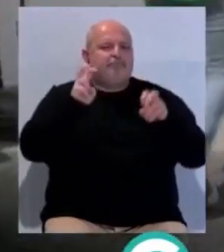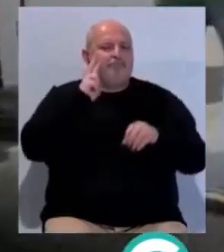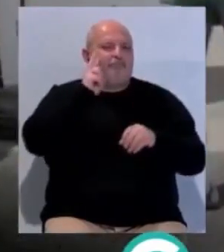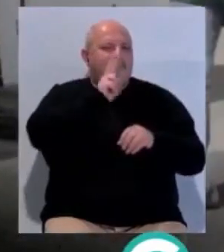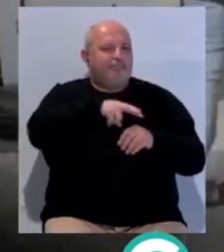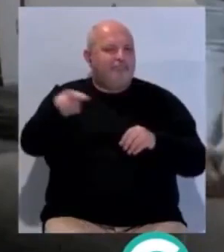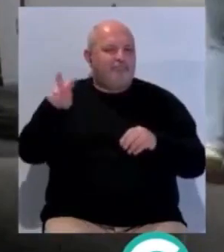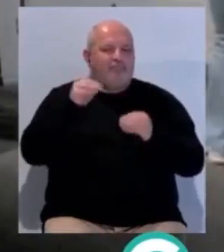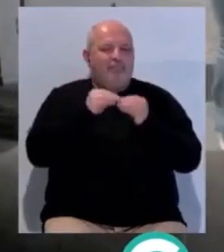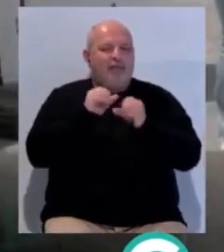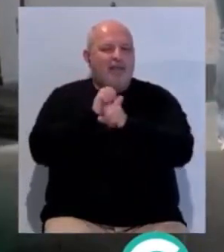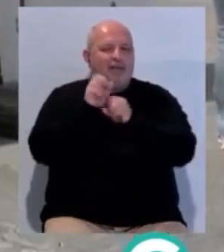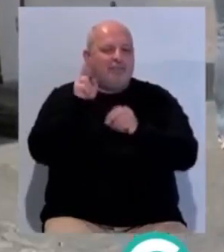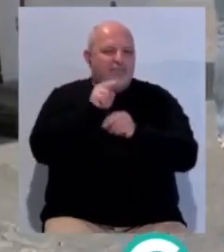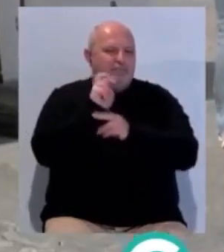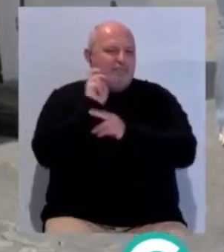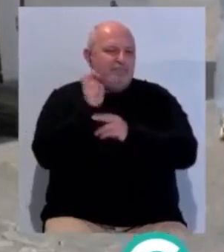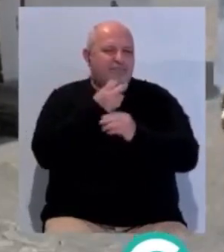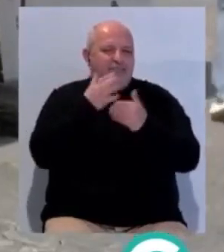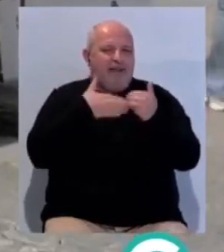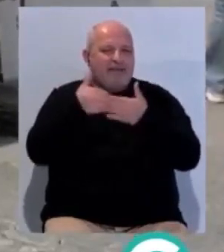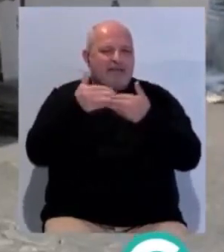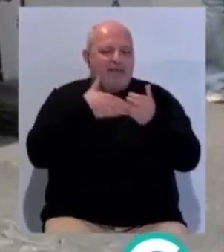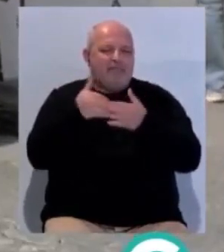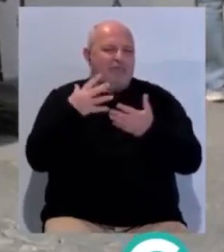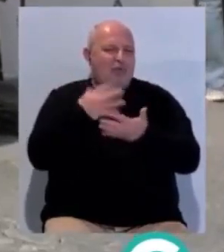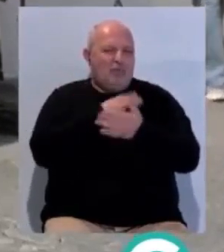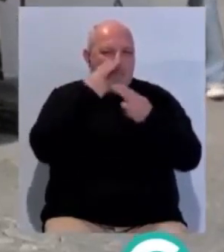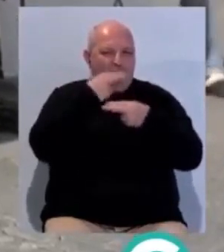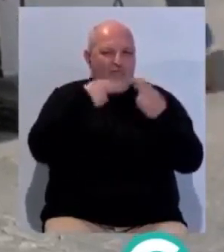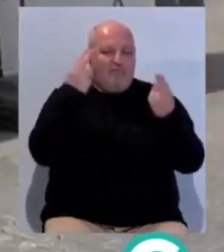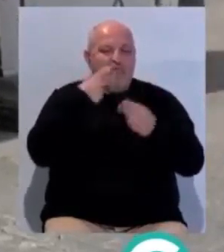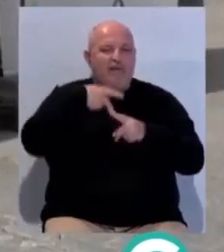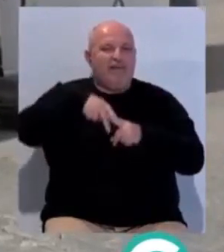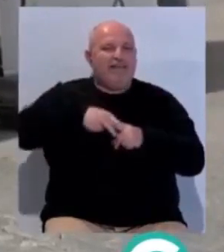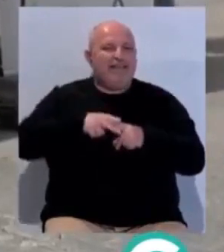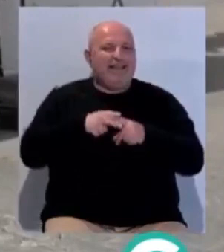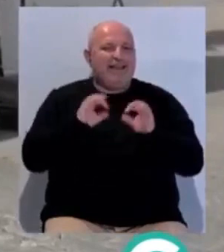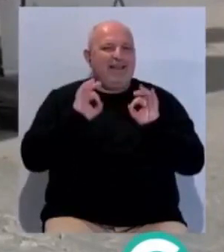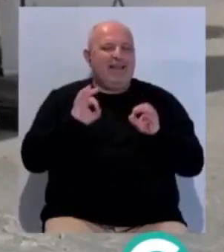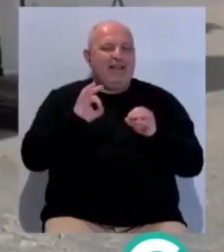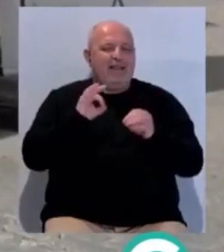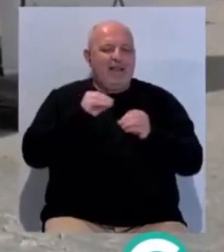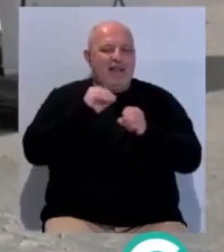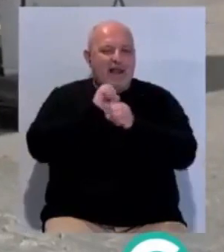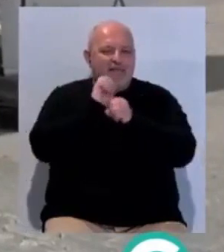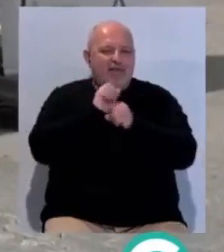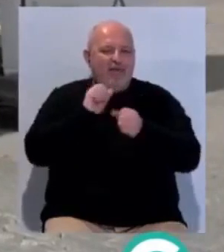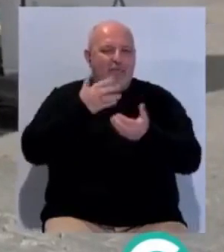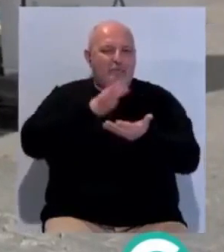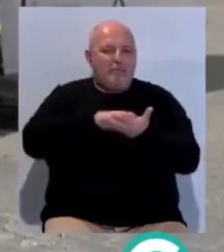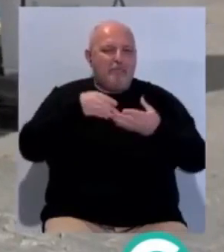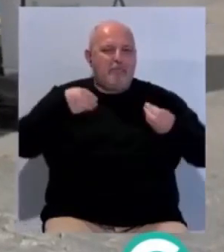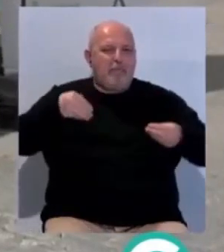escaparate de la artesanía con distintas actividades para todos los públicos como los talleres de grabado, estampado,